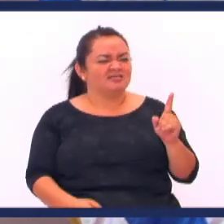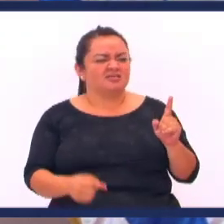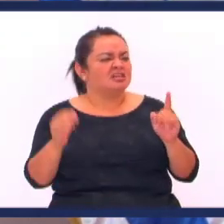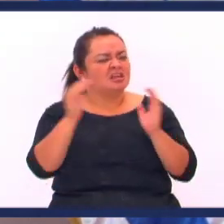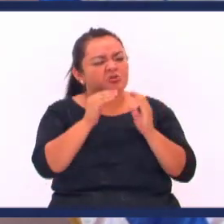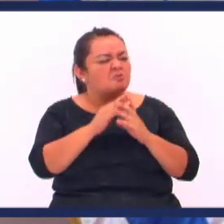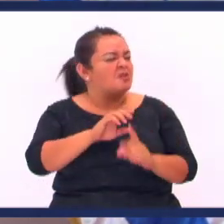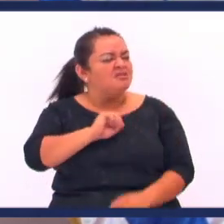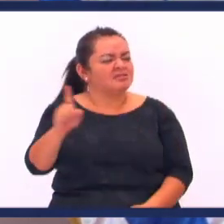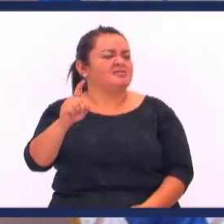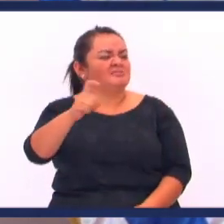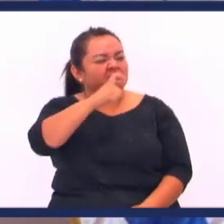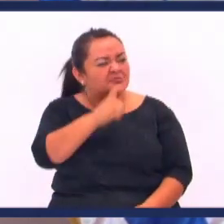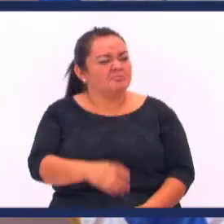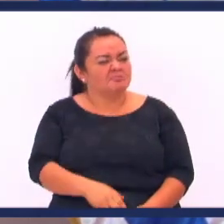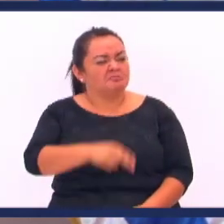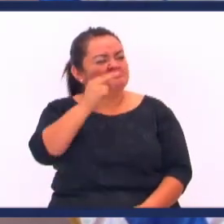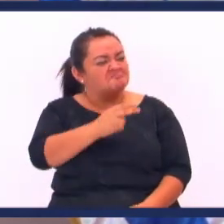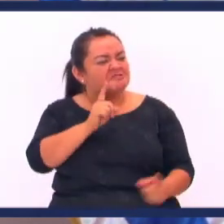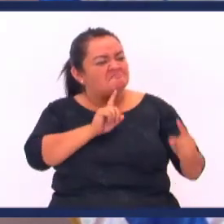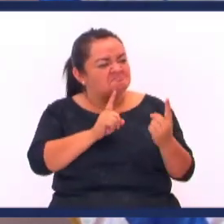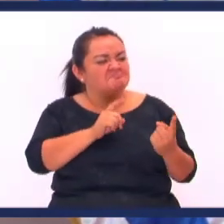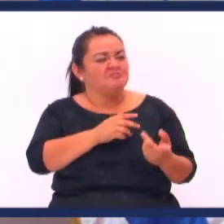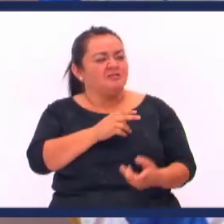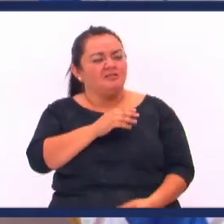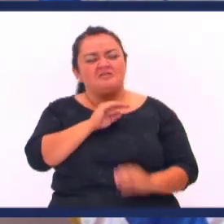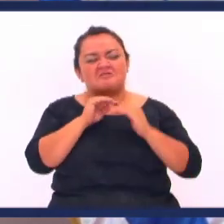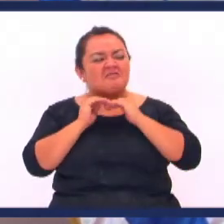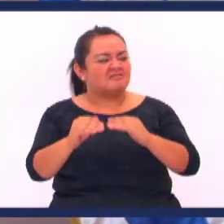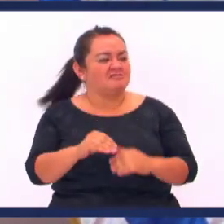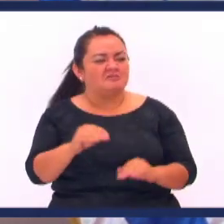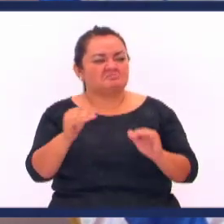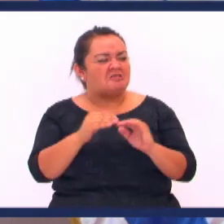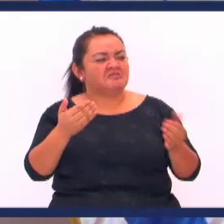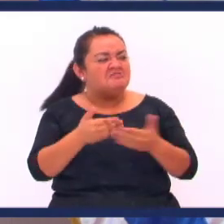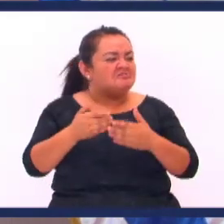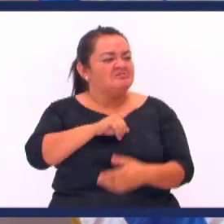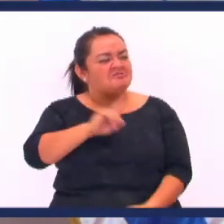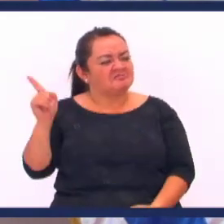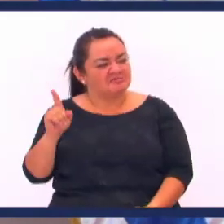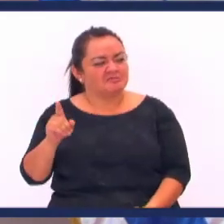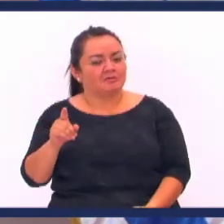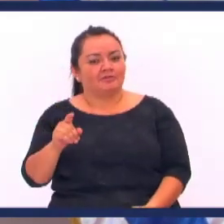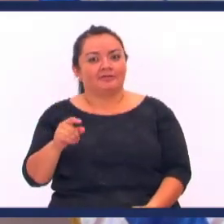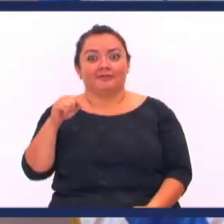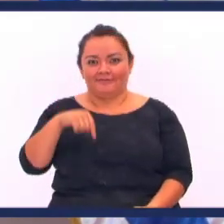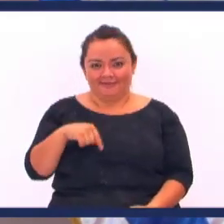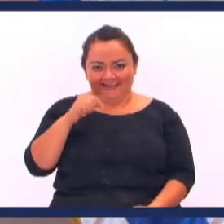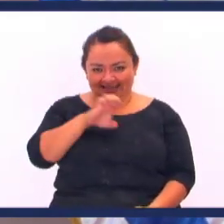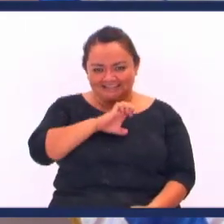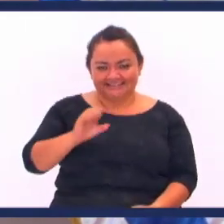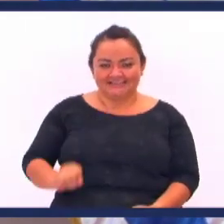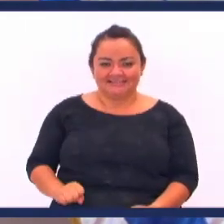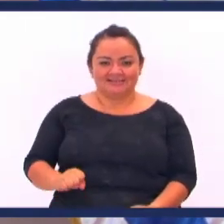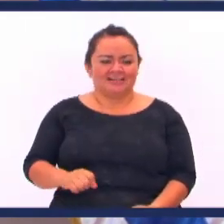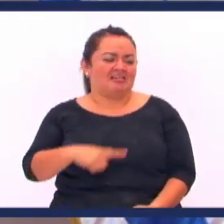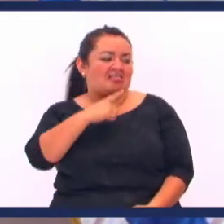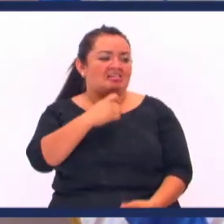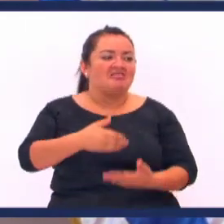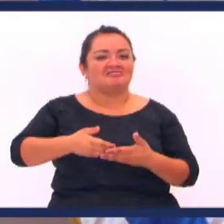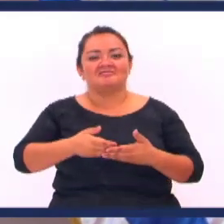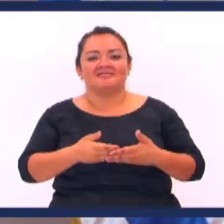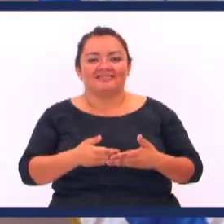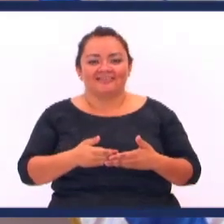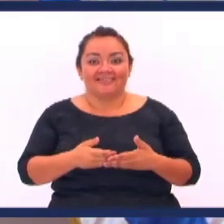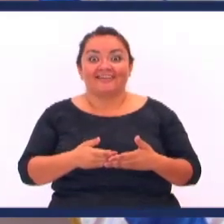Igualito al tata El mismo carácter Igualito Como que fuera Hijo del tata O dice la gente Aquí en El Salvador ¿Y de quién